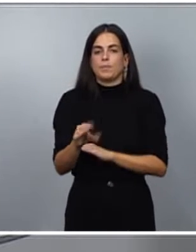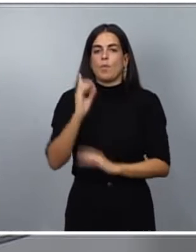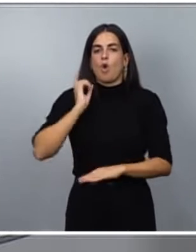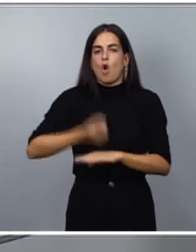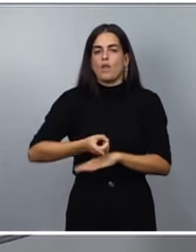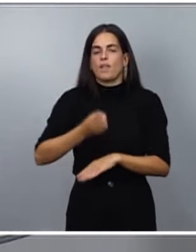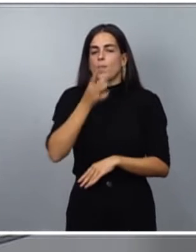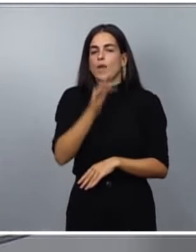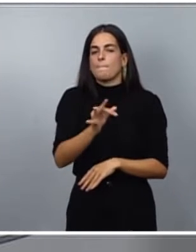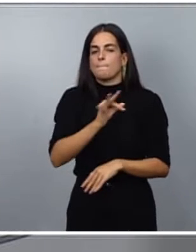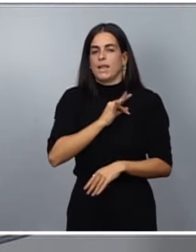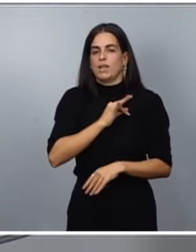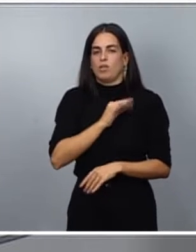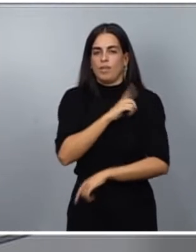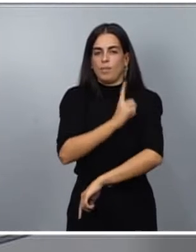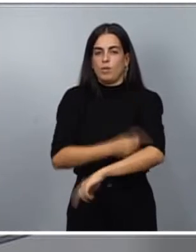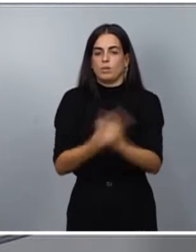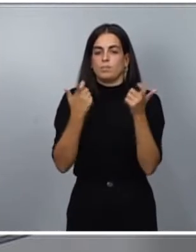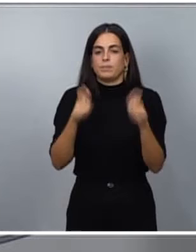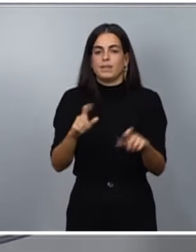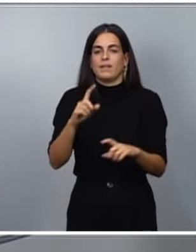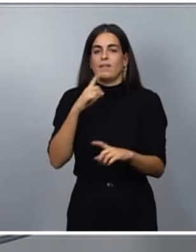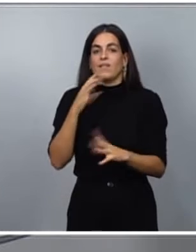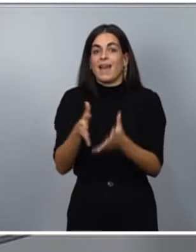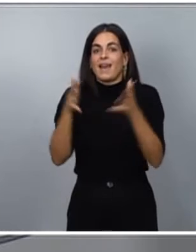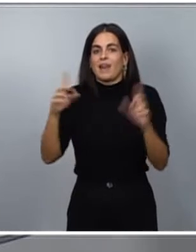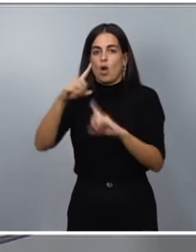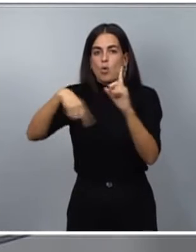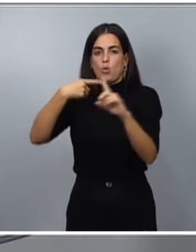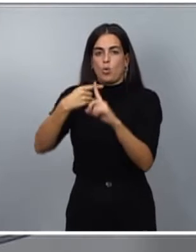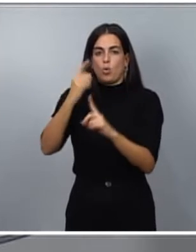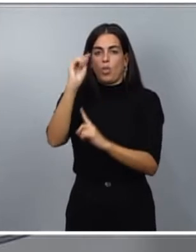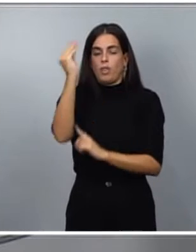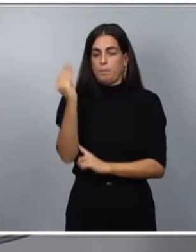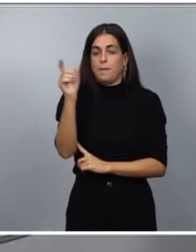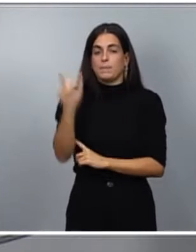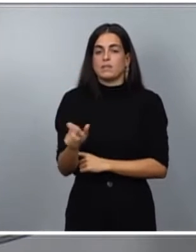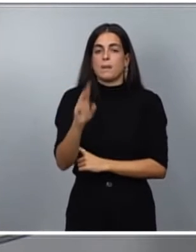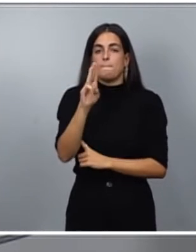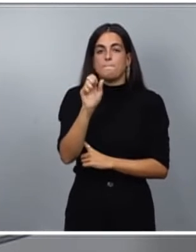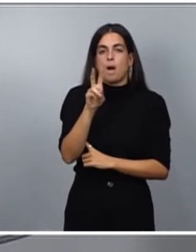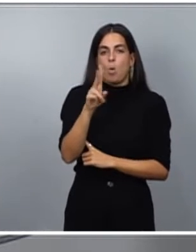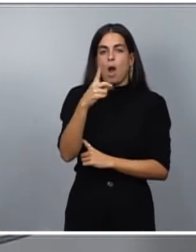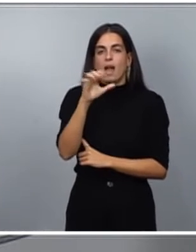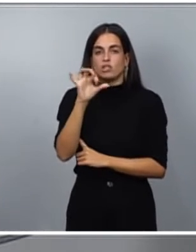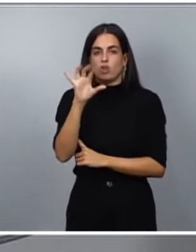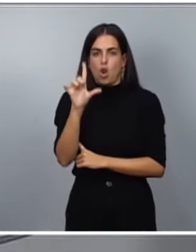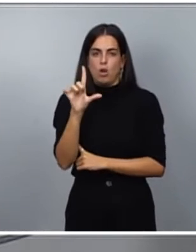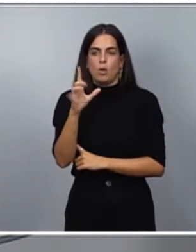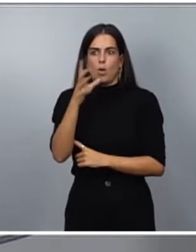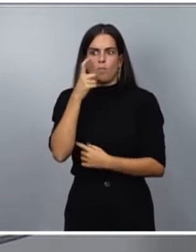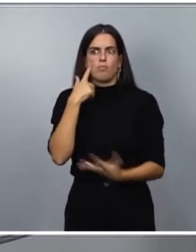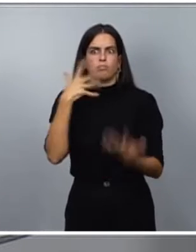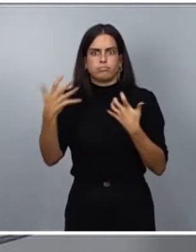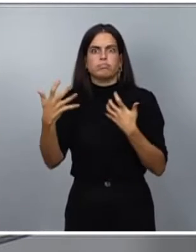en la categoría de Gran Cruz al exjugador de baloncesto Pau Gasol por su notable y destacada carrera